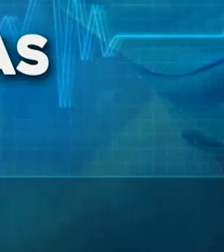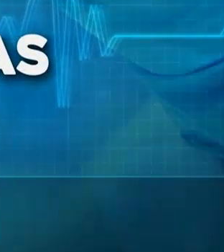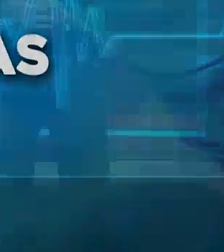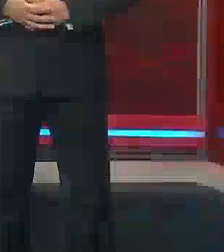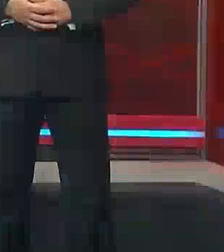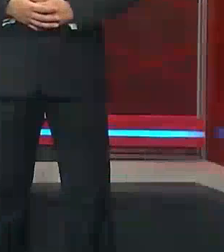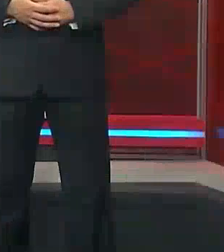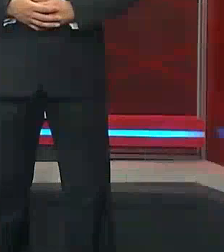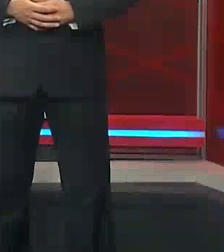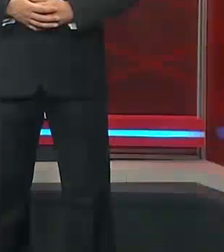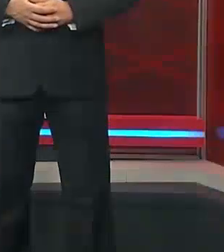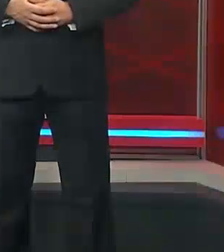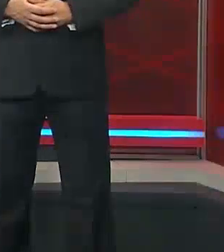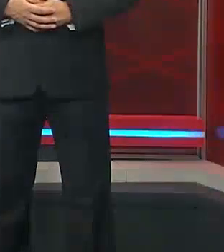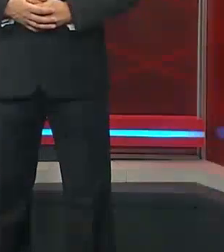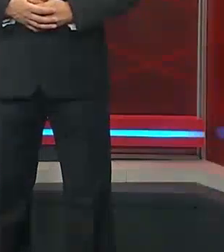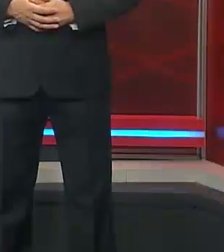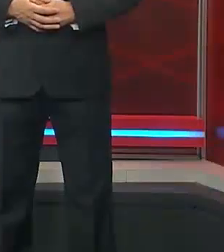hospital